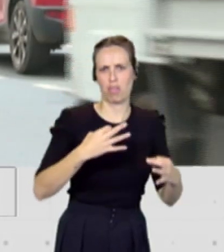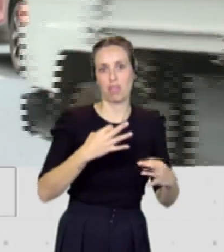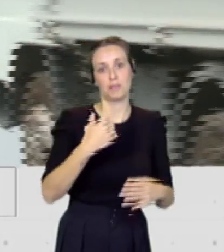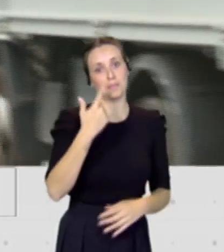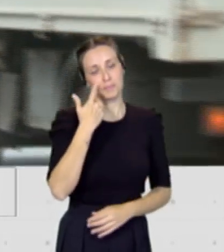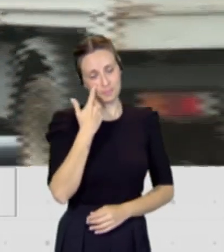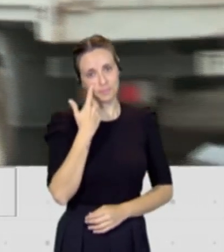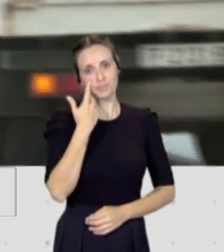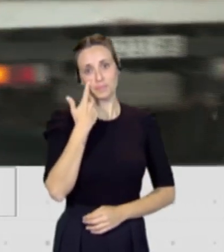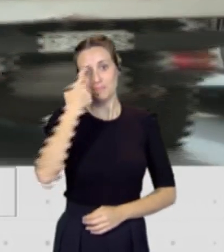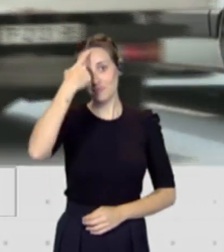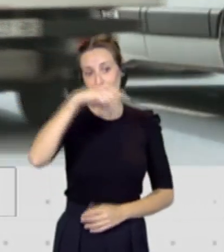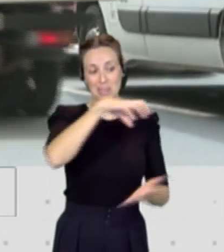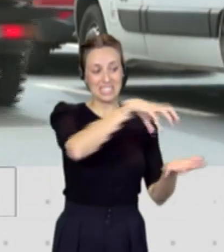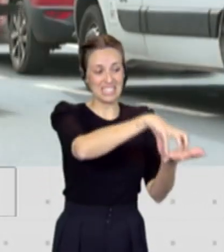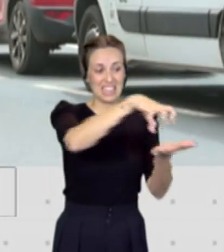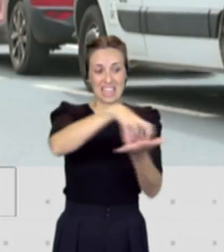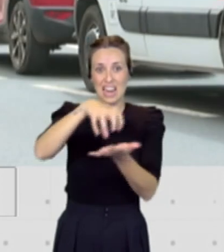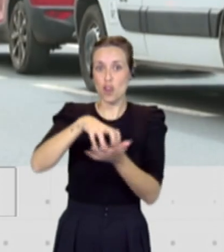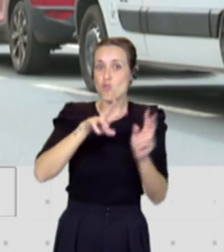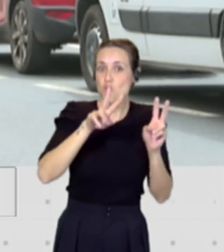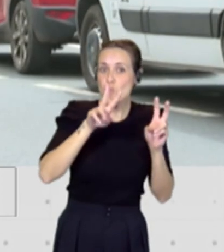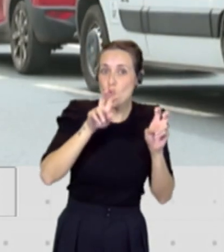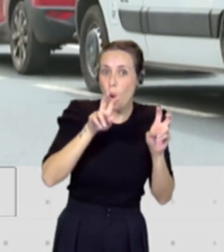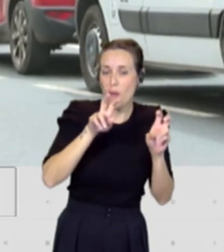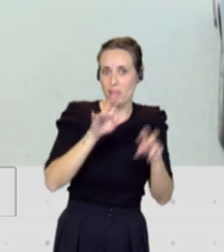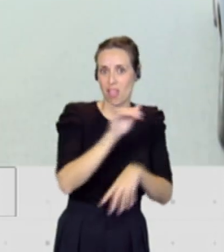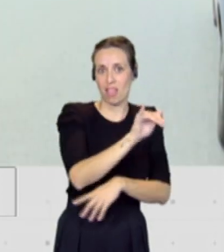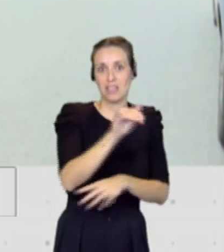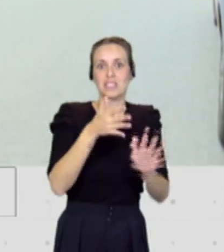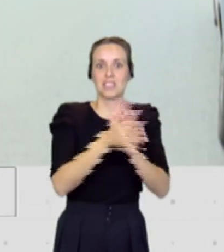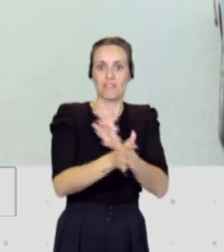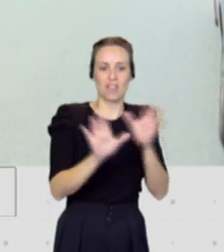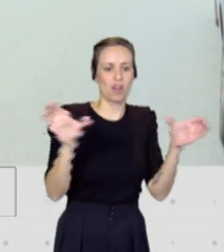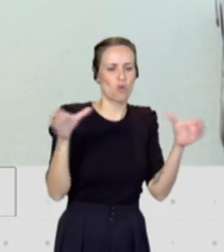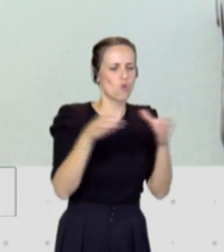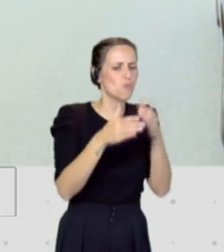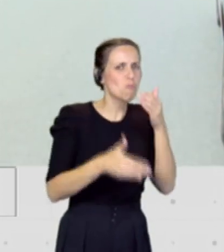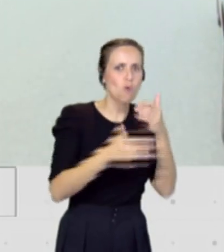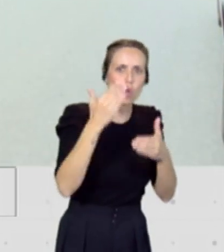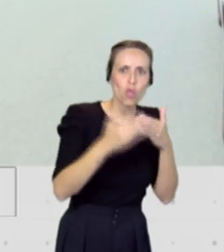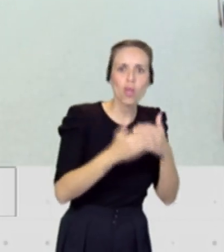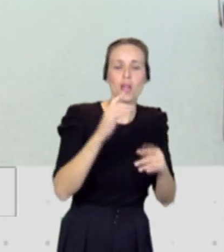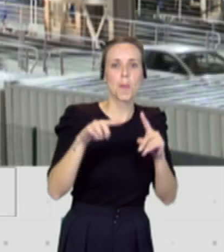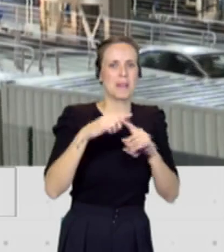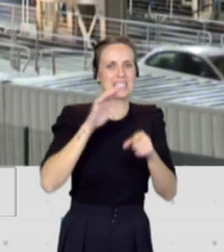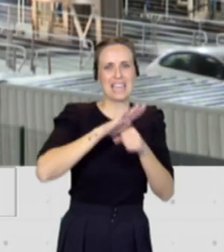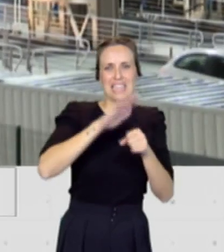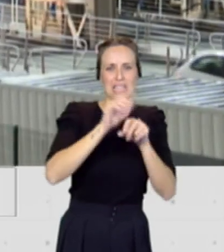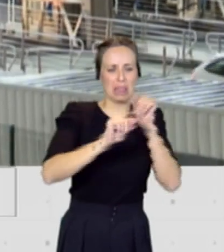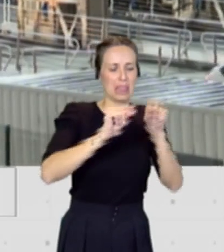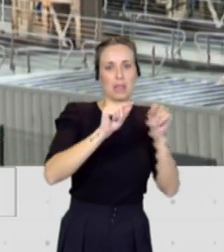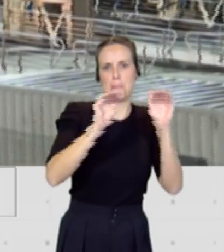que vamos a tener centrales nuevas de generación con grupos más modernos que emitan menos emisiones y, por tanto,